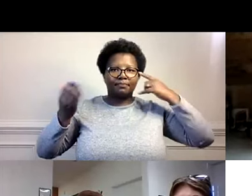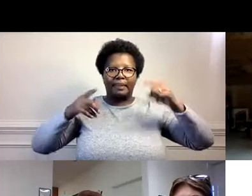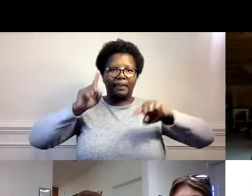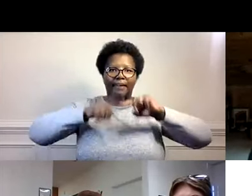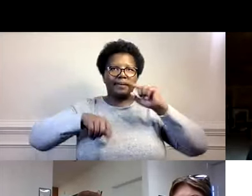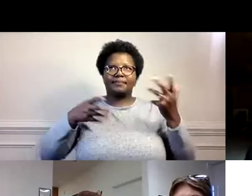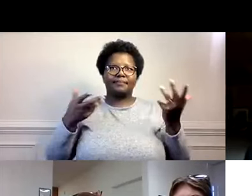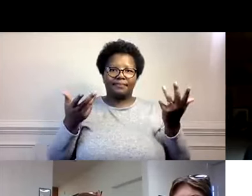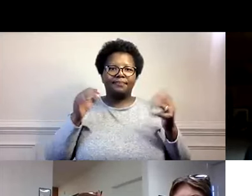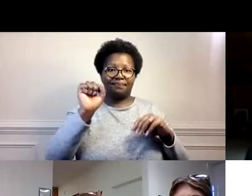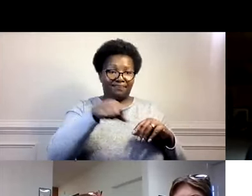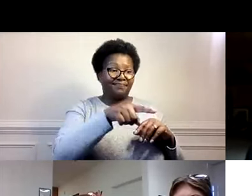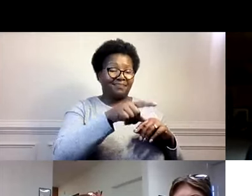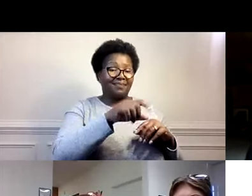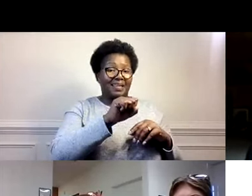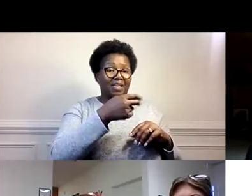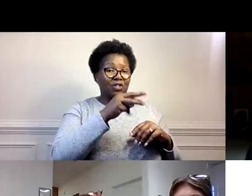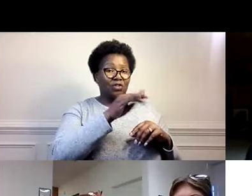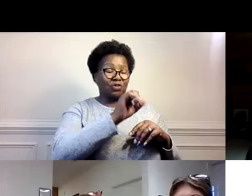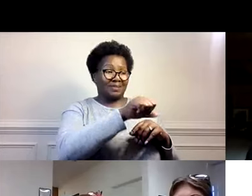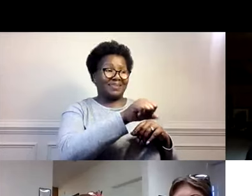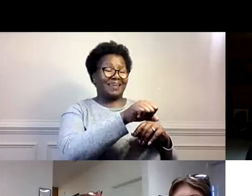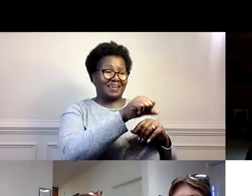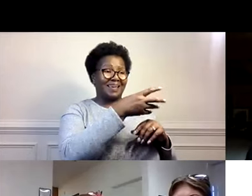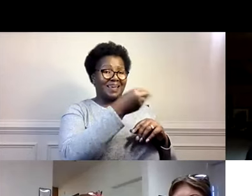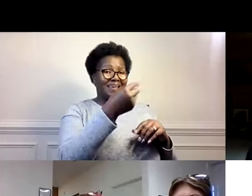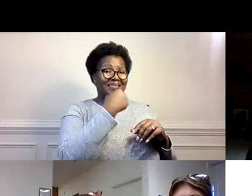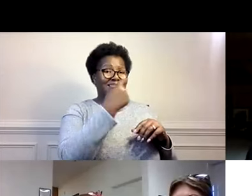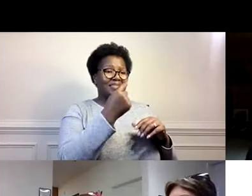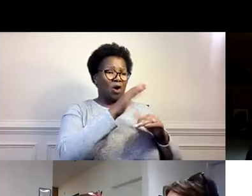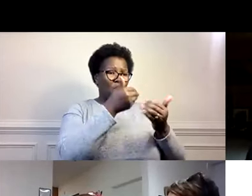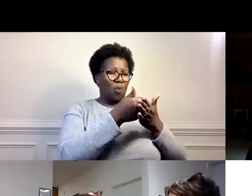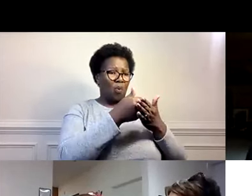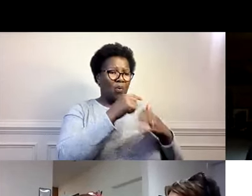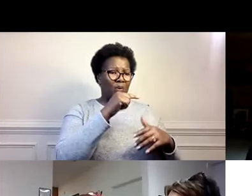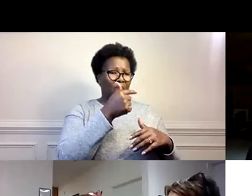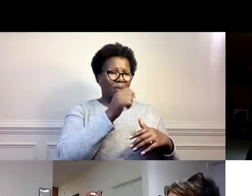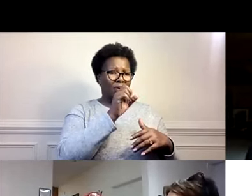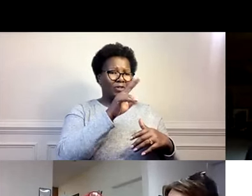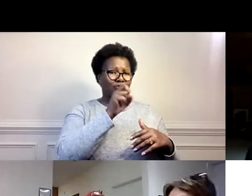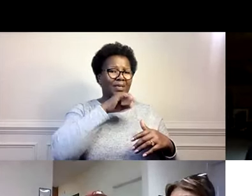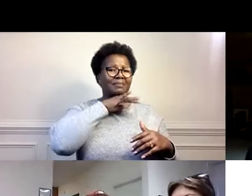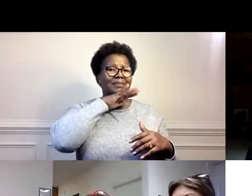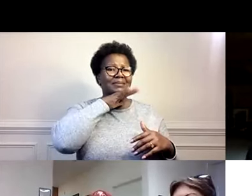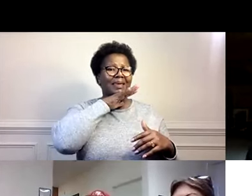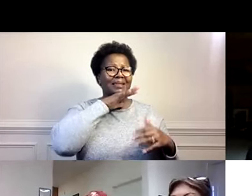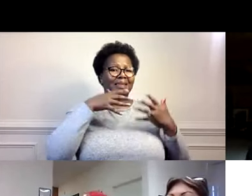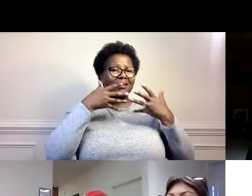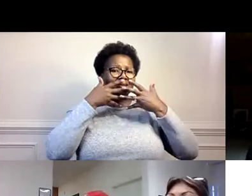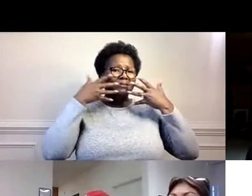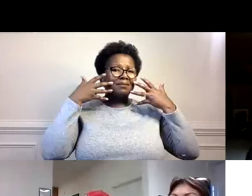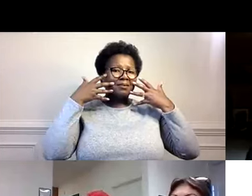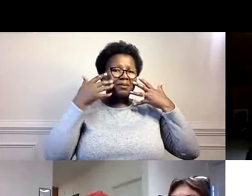enorme de cómo nos comunicamos, ¿verdad? Y la máscara a veces impide eso. Sí, si uno piensa todos los gérmenes que tal vez estén en su